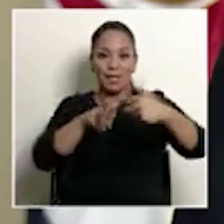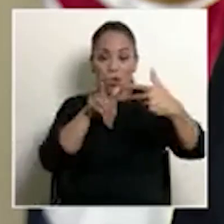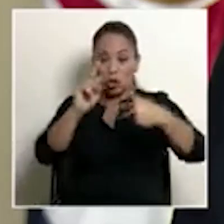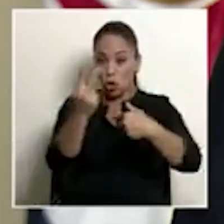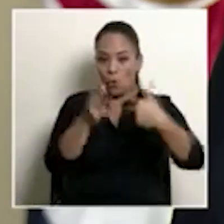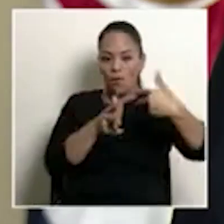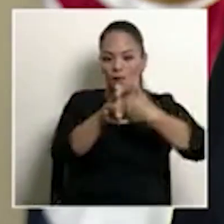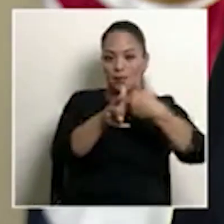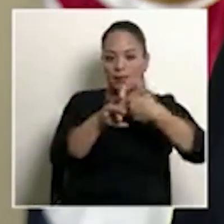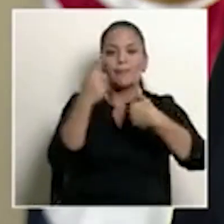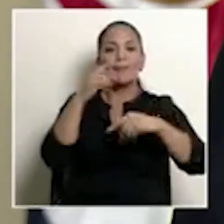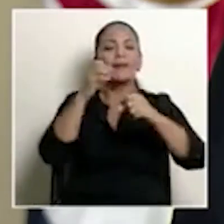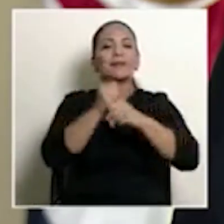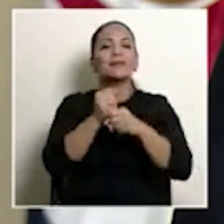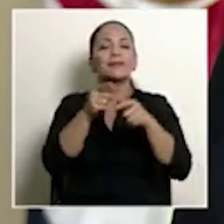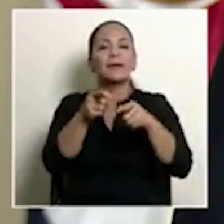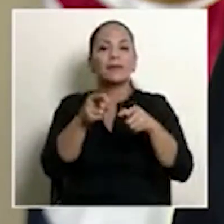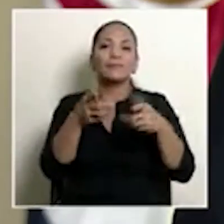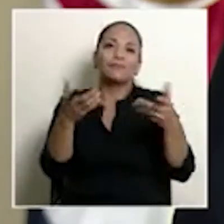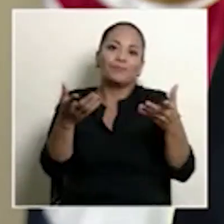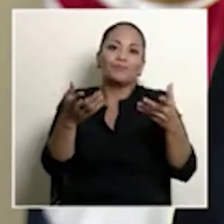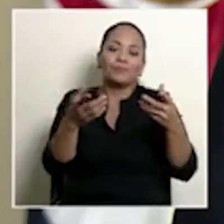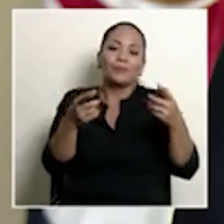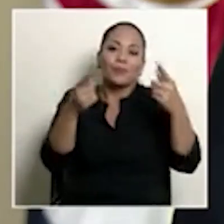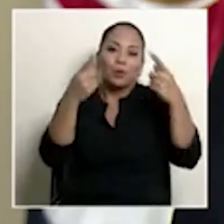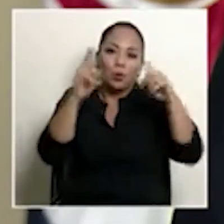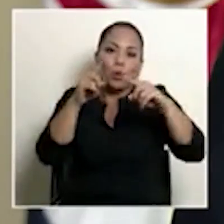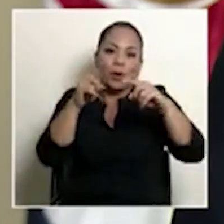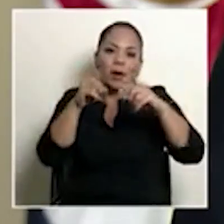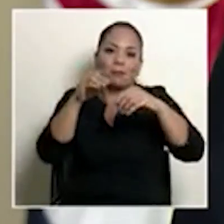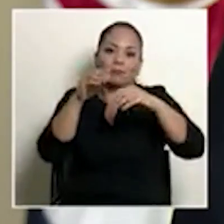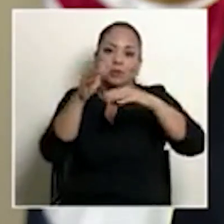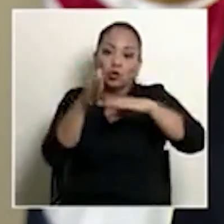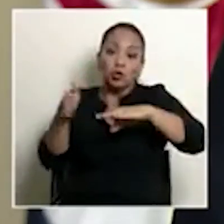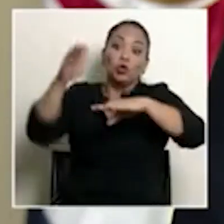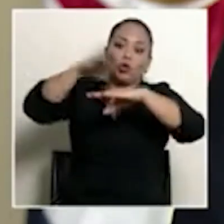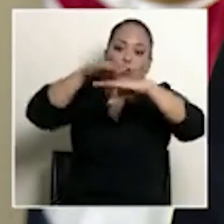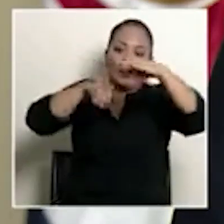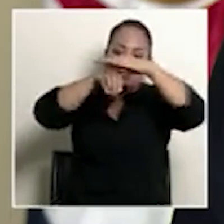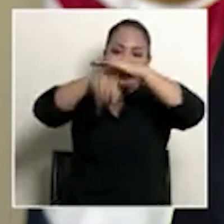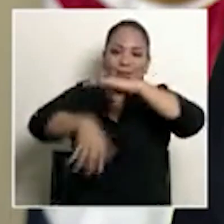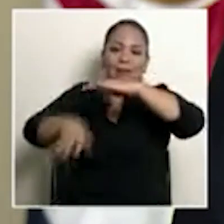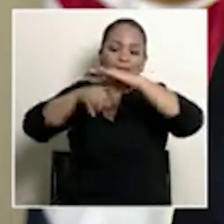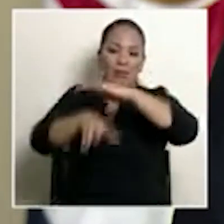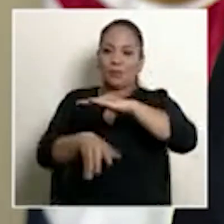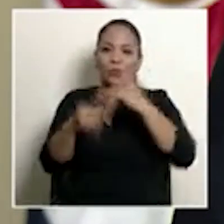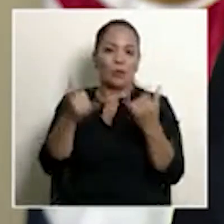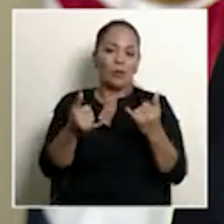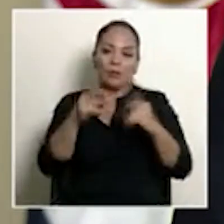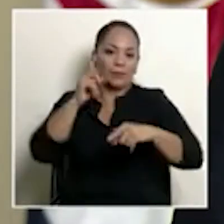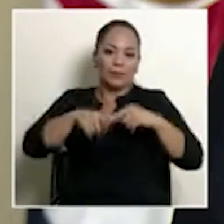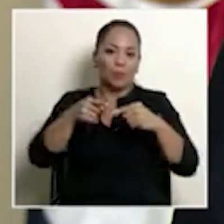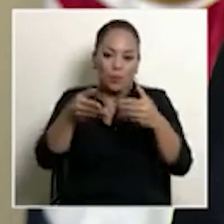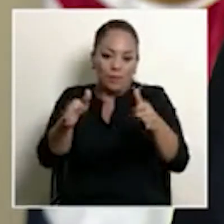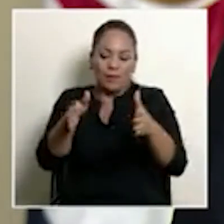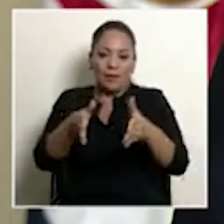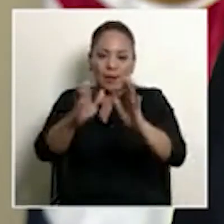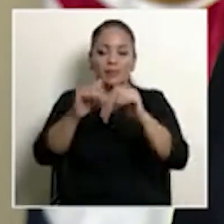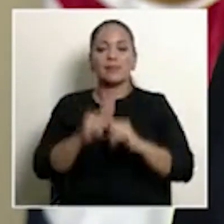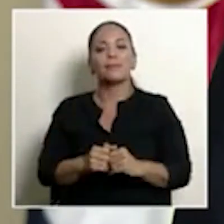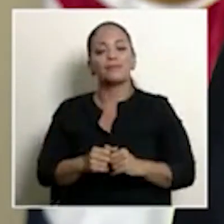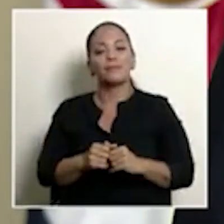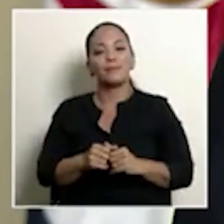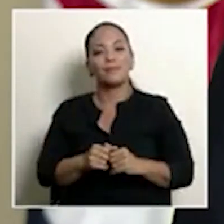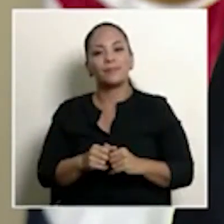para poder hacer un, volar por encima del deslizamiento que tenemos ahí, el que nos está impidiendo abrir en este momento. Se está sacando